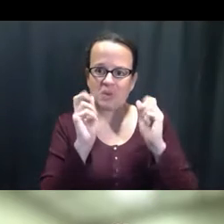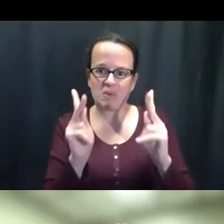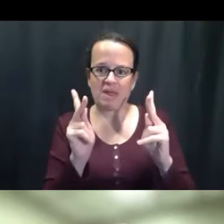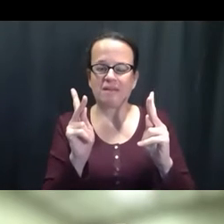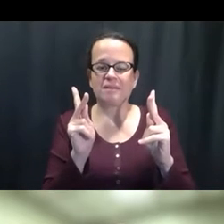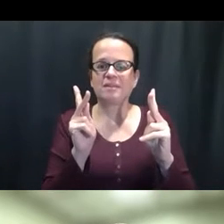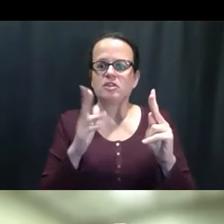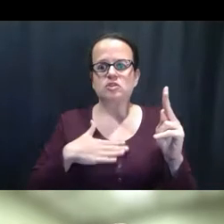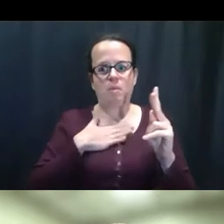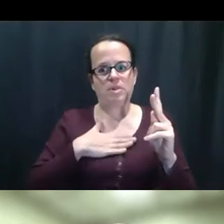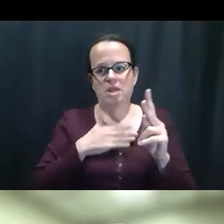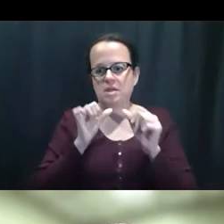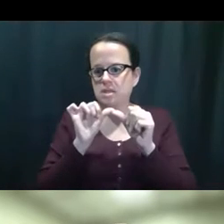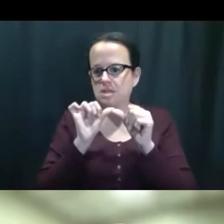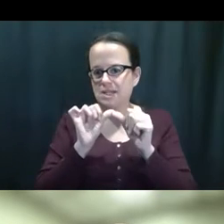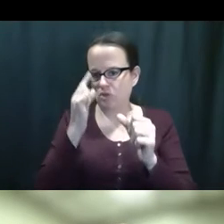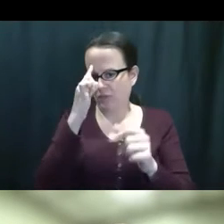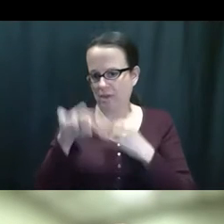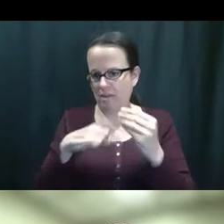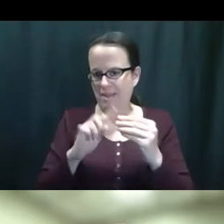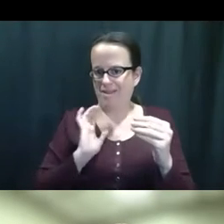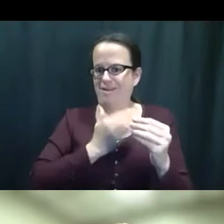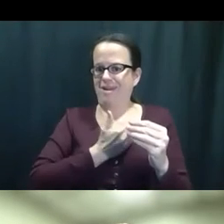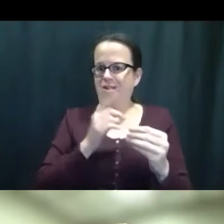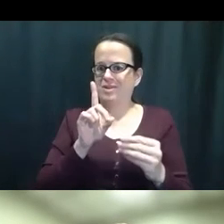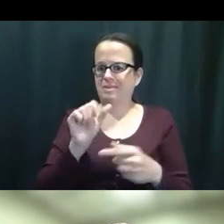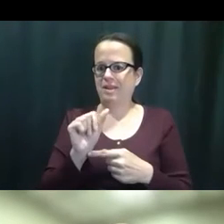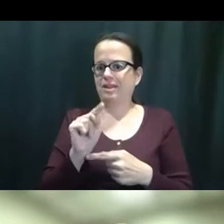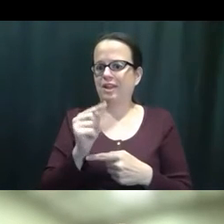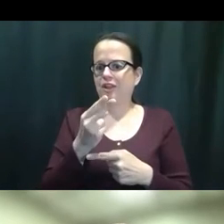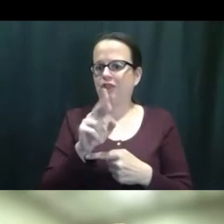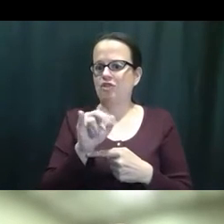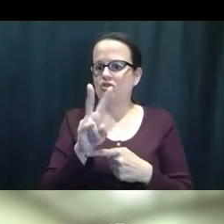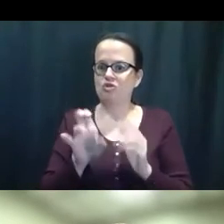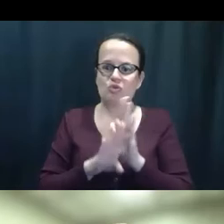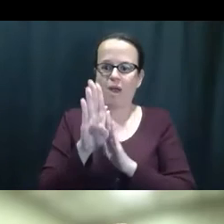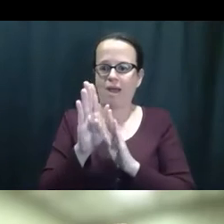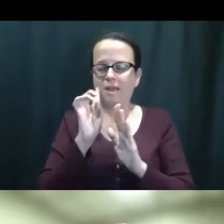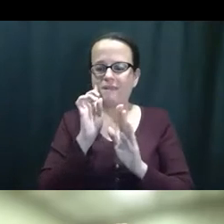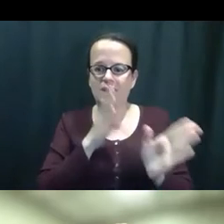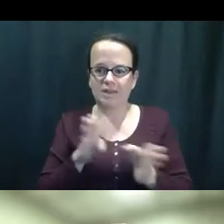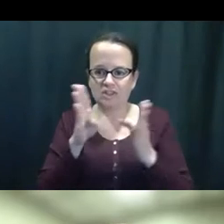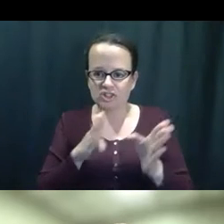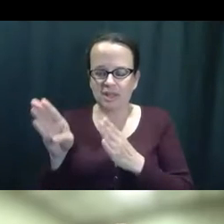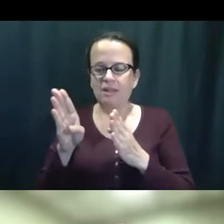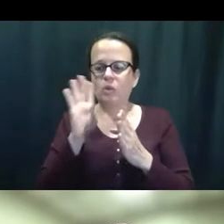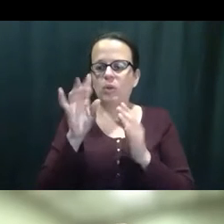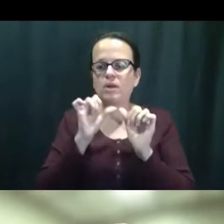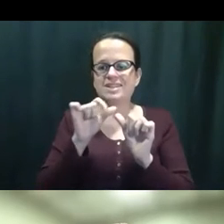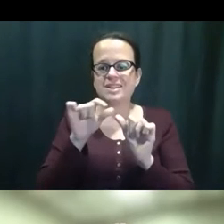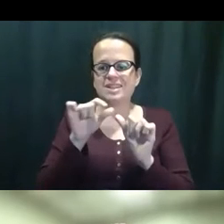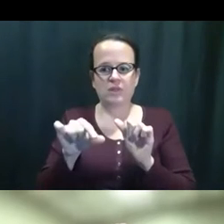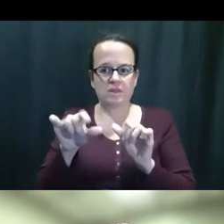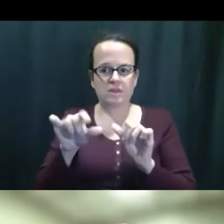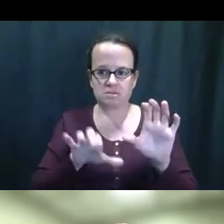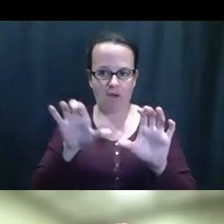Así que, por favor, continúen a pensar sobre la Disability Distracted como un recurso